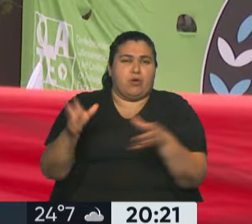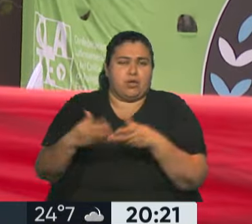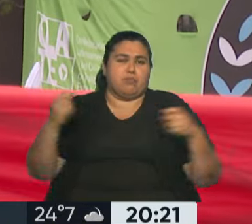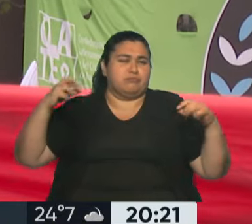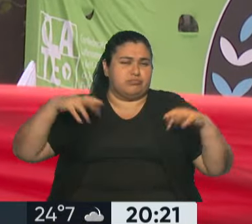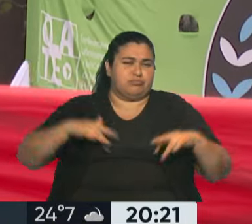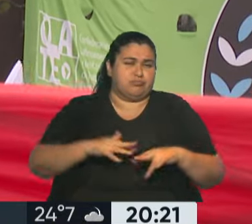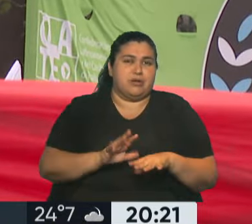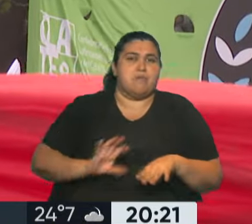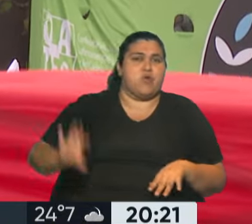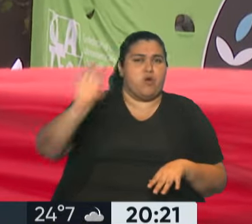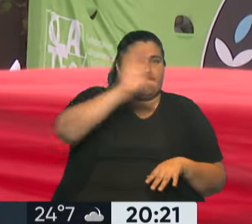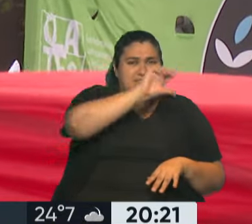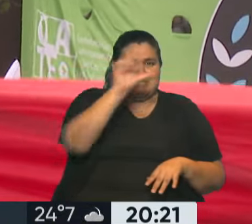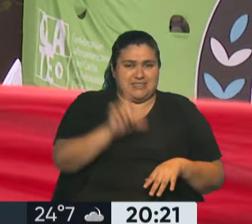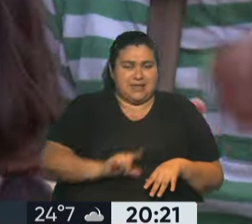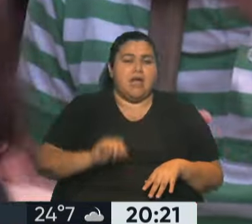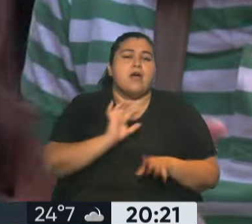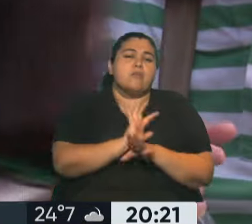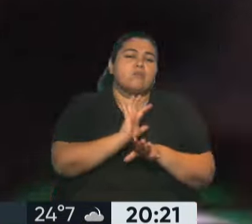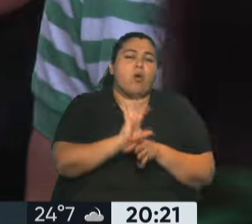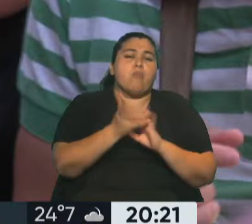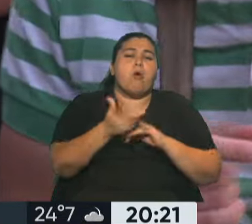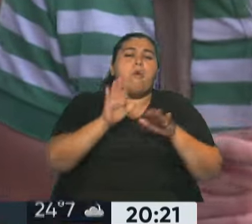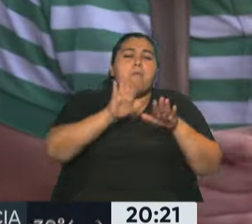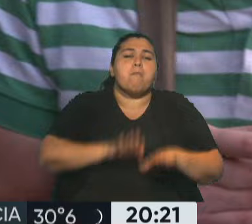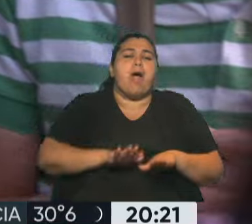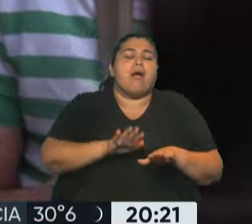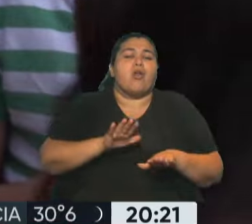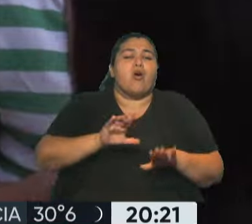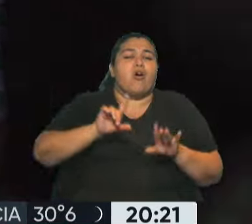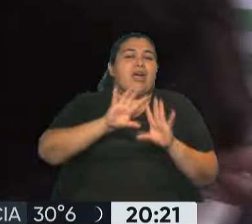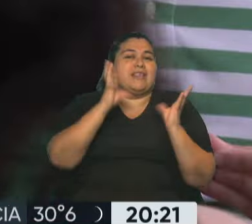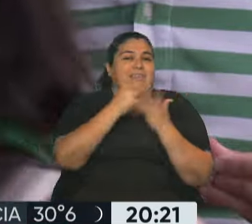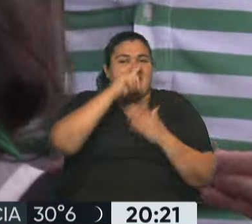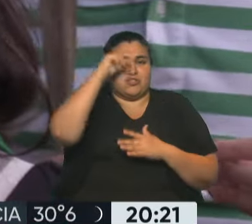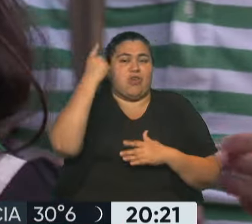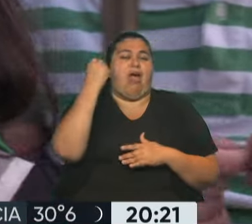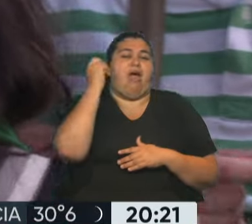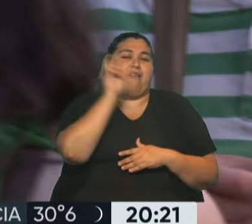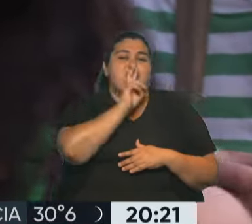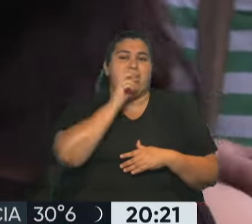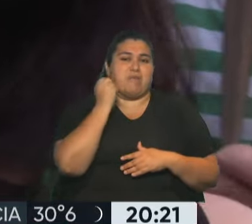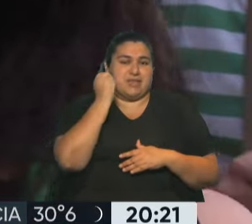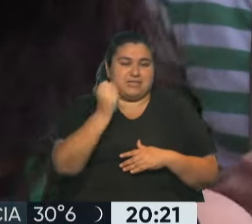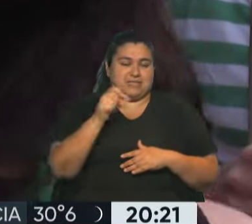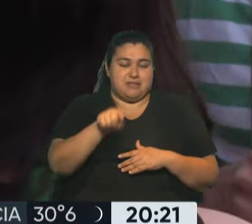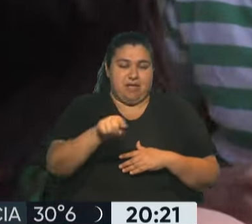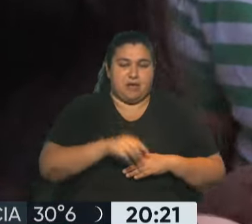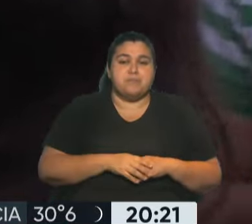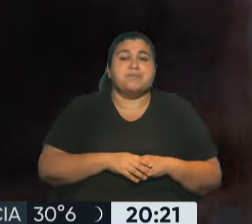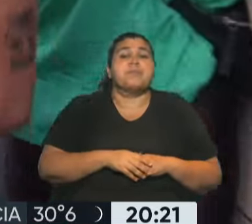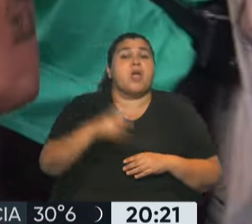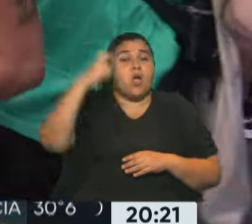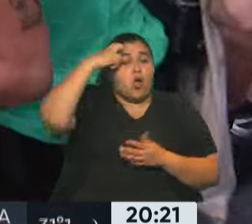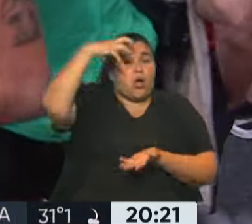el territorio nacional como parte del paro internacional feminista. La concentración central se llevó a cabo en el Congreso de la Nación a las